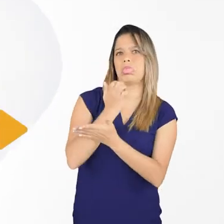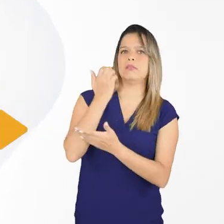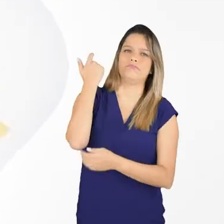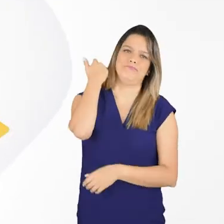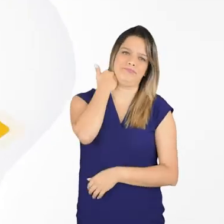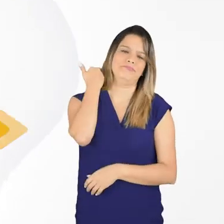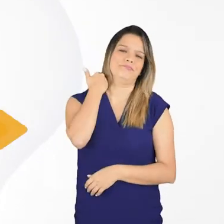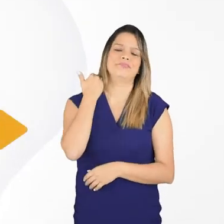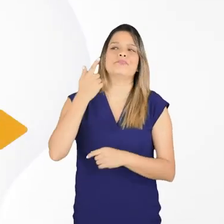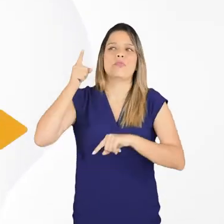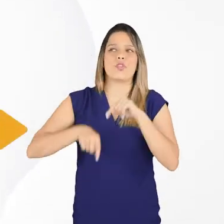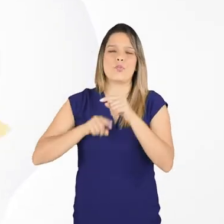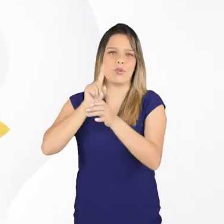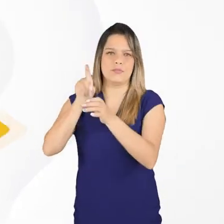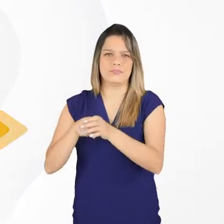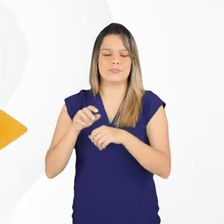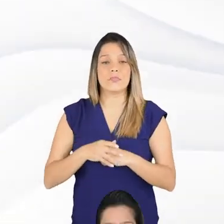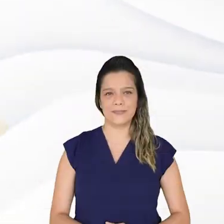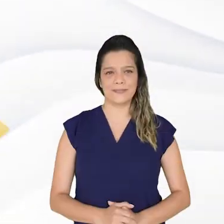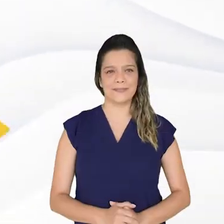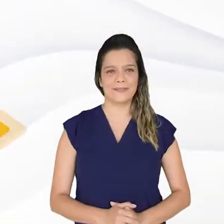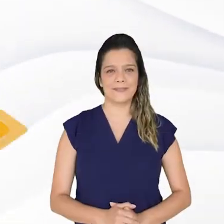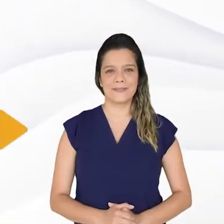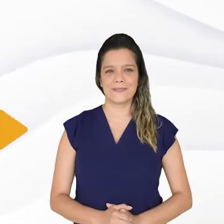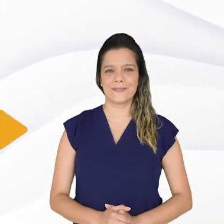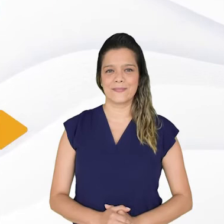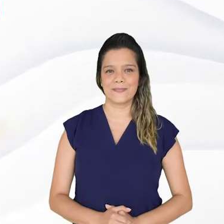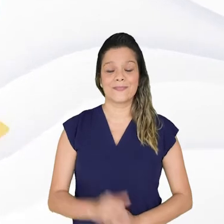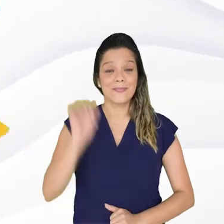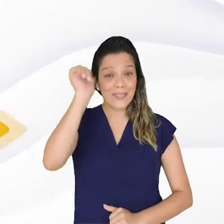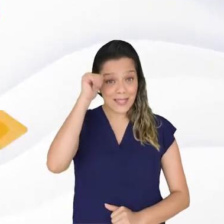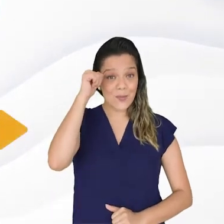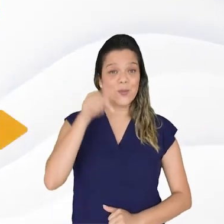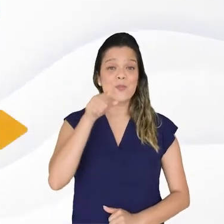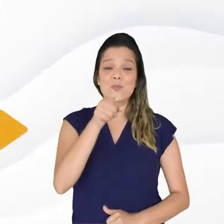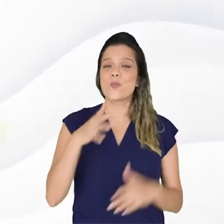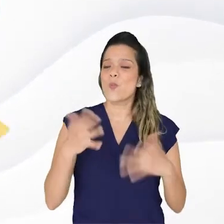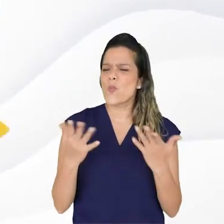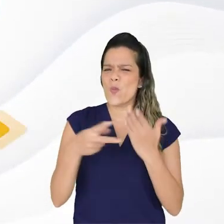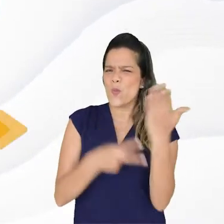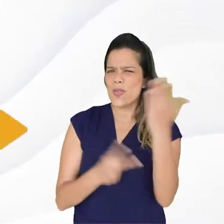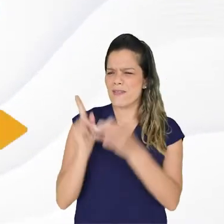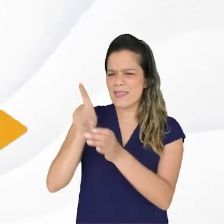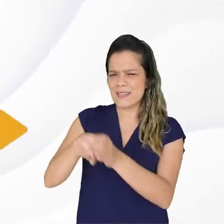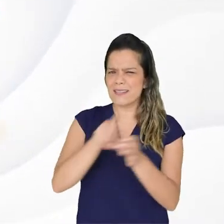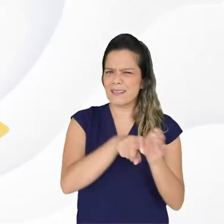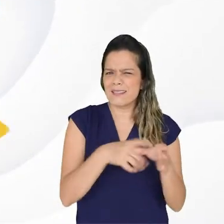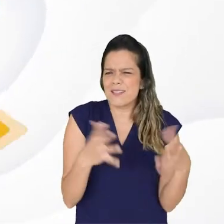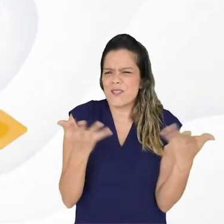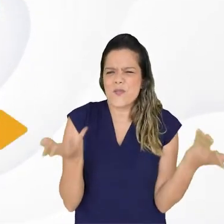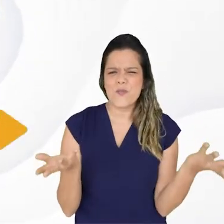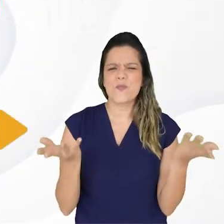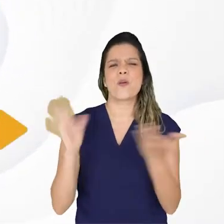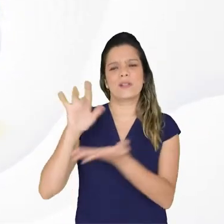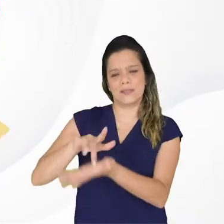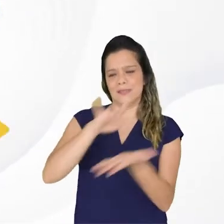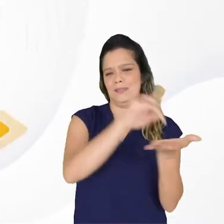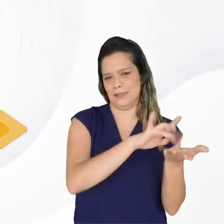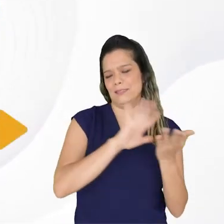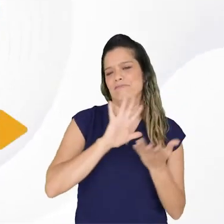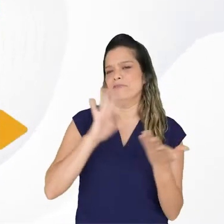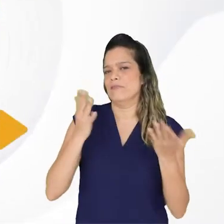contrario, no podrá postularse a vacantes. Recuerde que usted puede hacer el registro de hoja de vida de manera